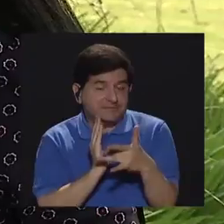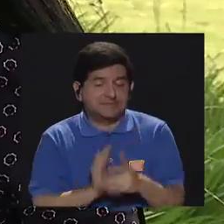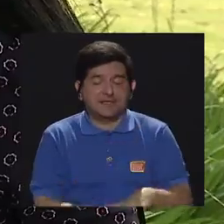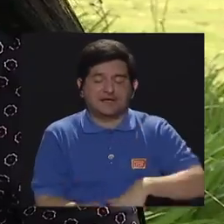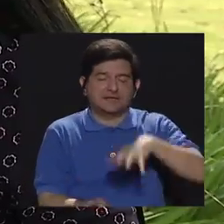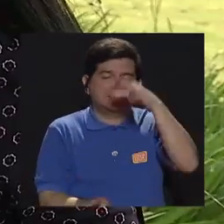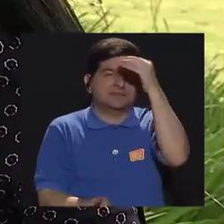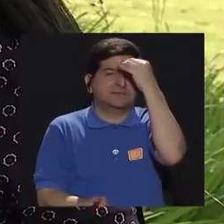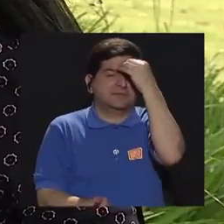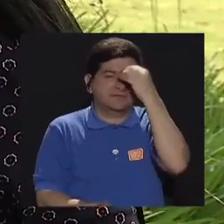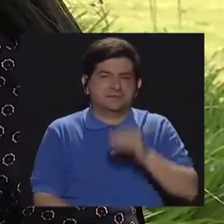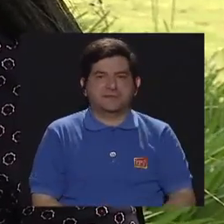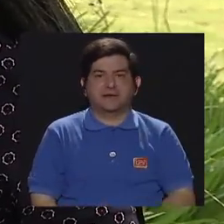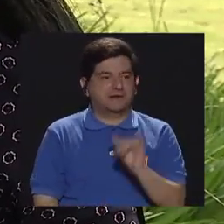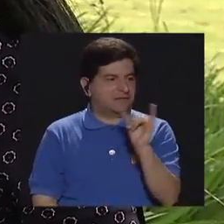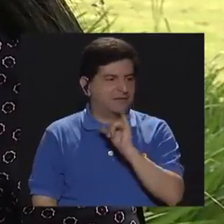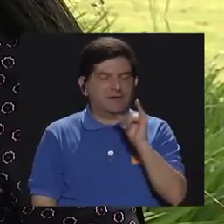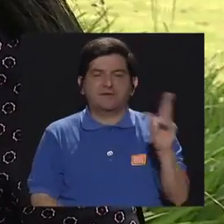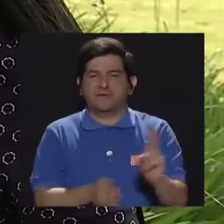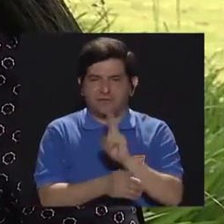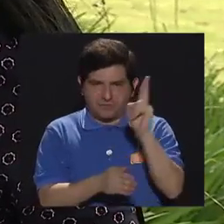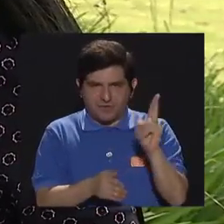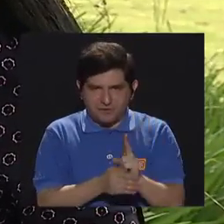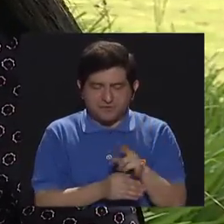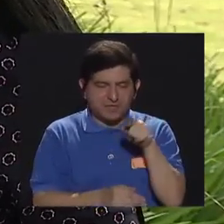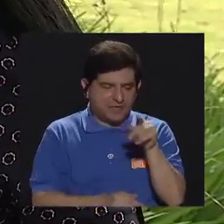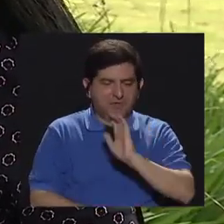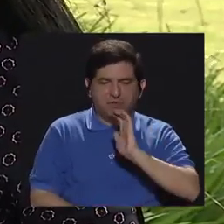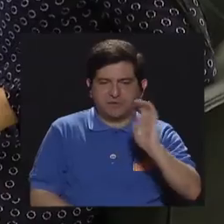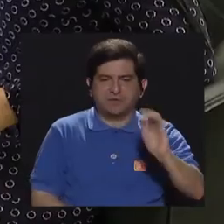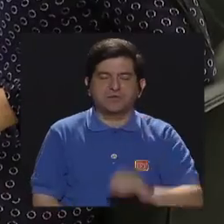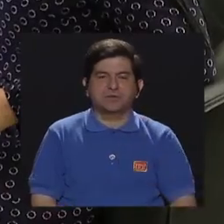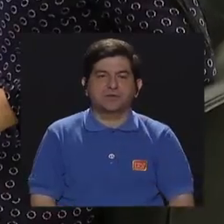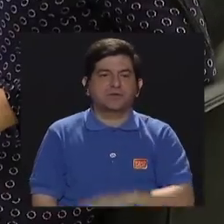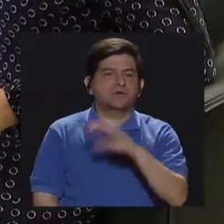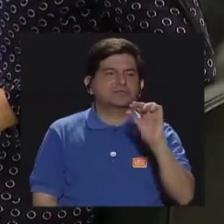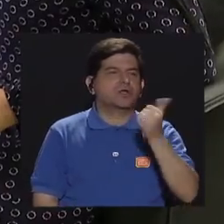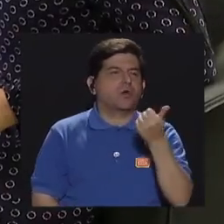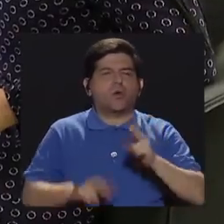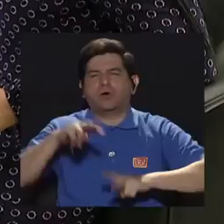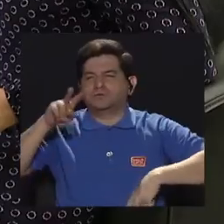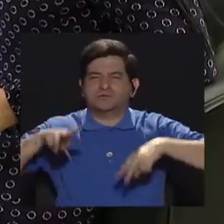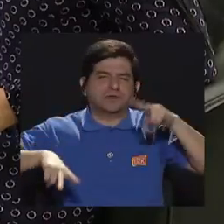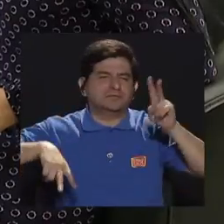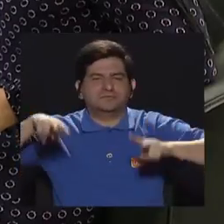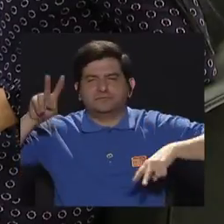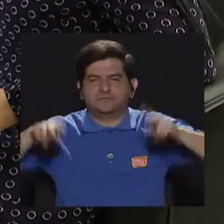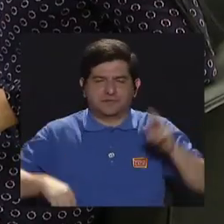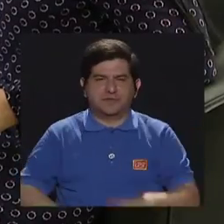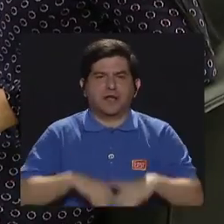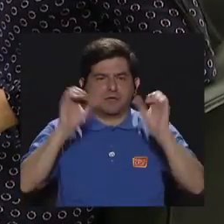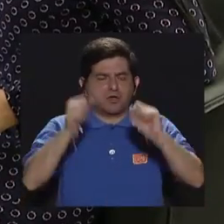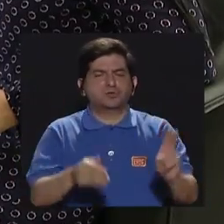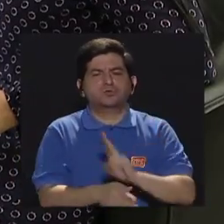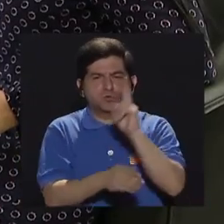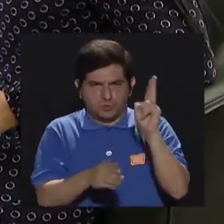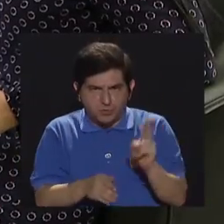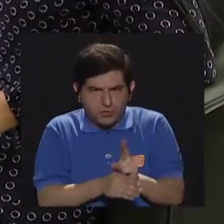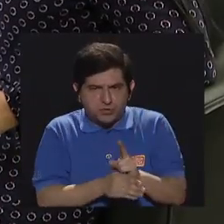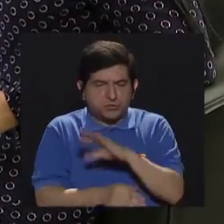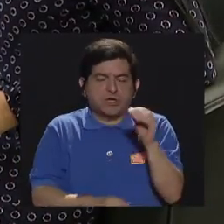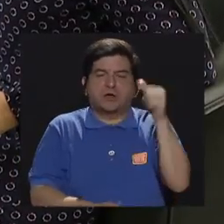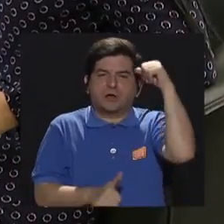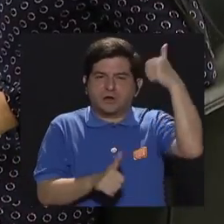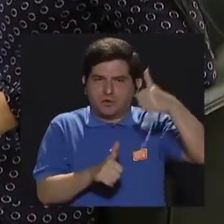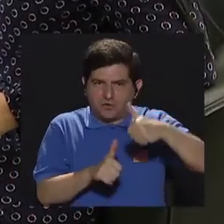aprendizaje que también se utilizan con los niños y las niñas. Y también hay otras variables que se pueden utilizar o que se